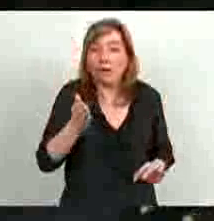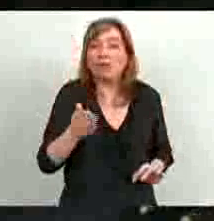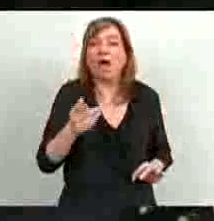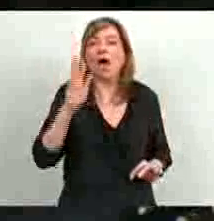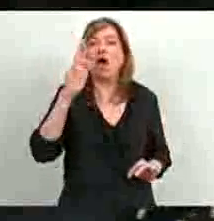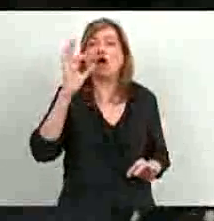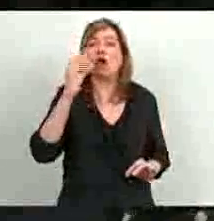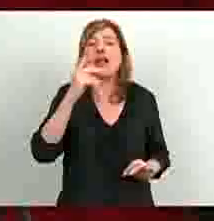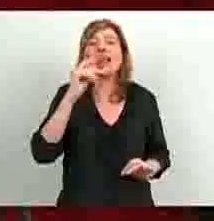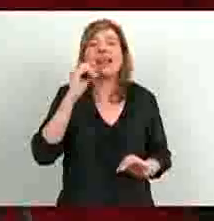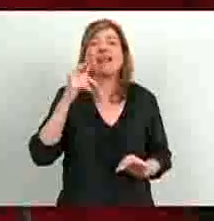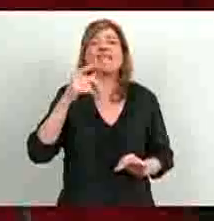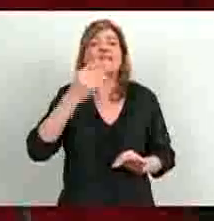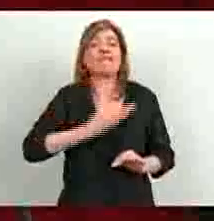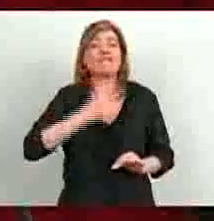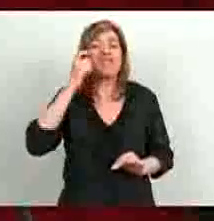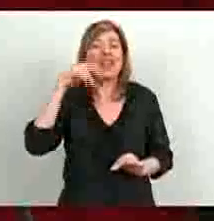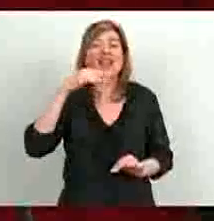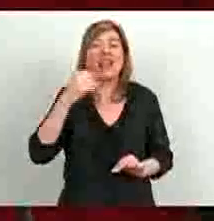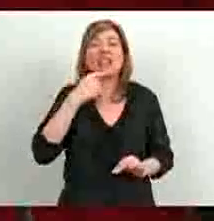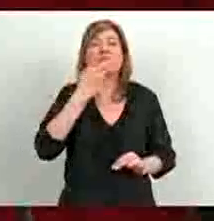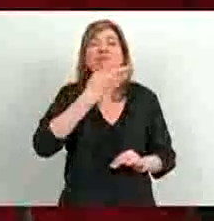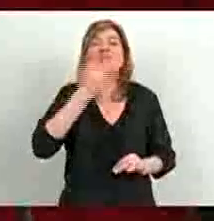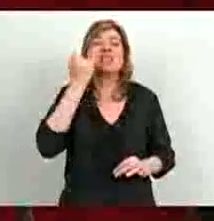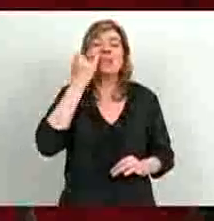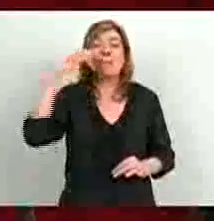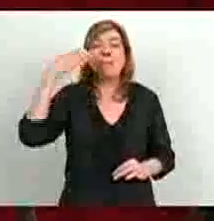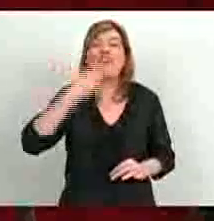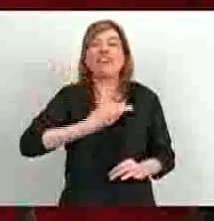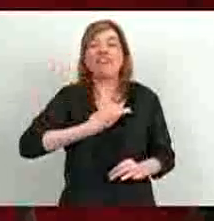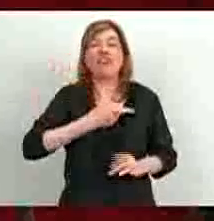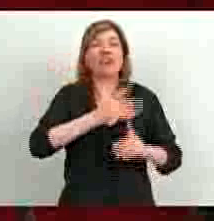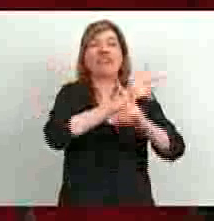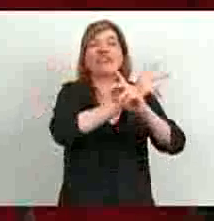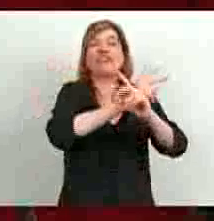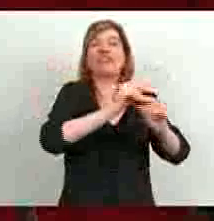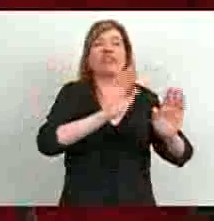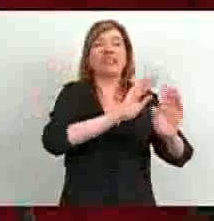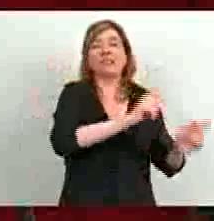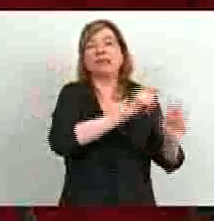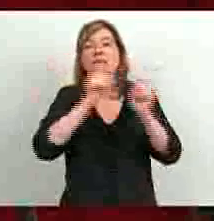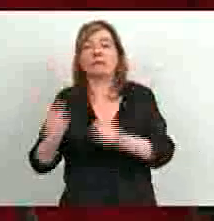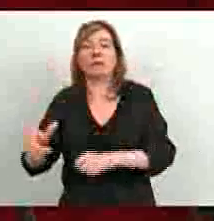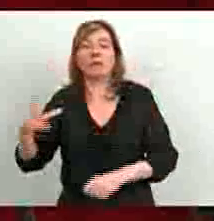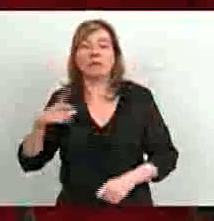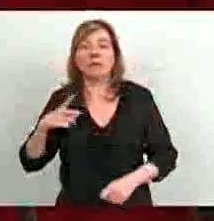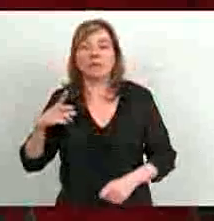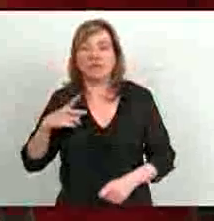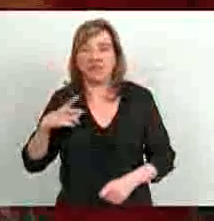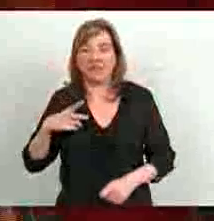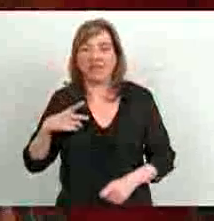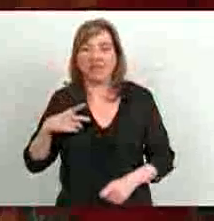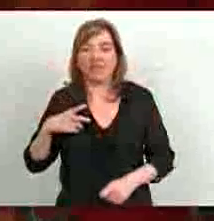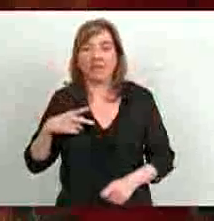Fernández decide la desnacionalización de YPF, que es otro tema totalmente diferente.